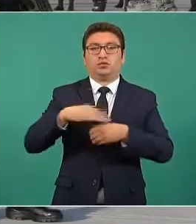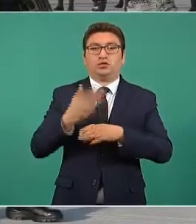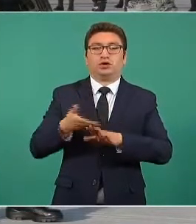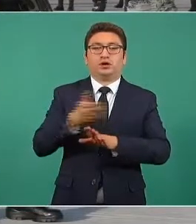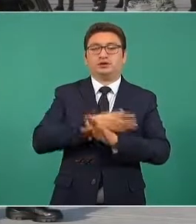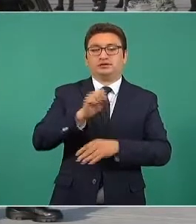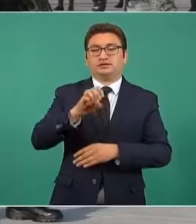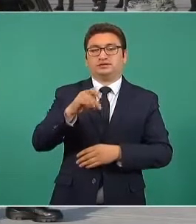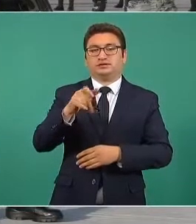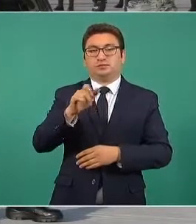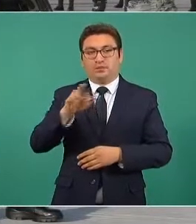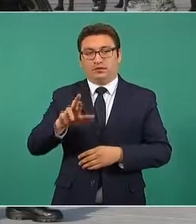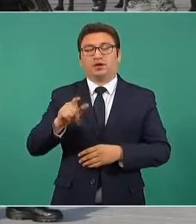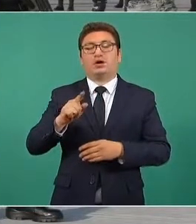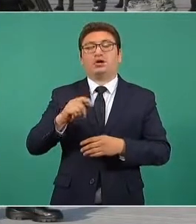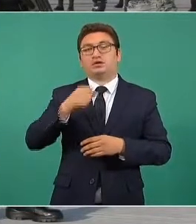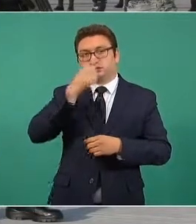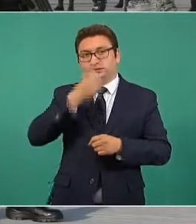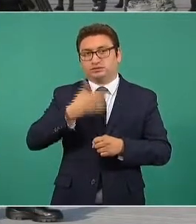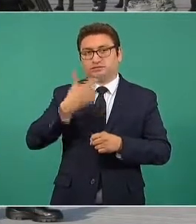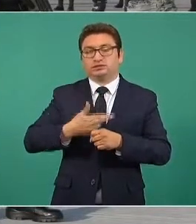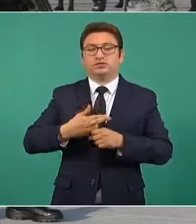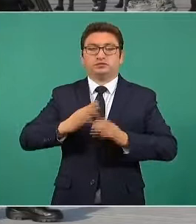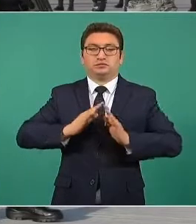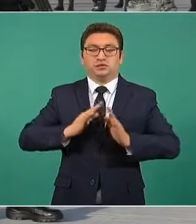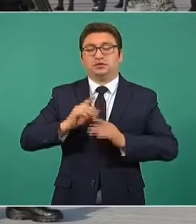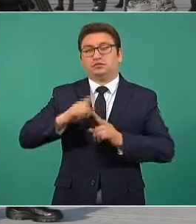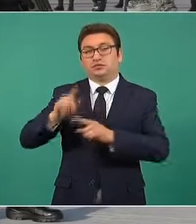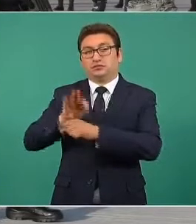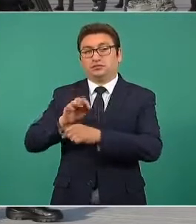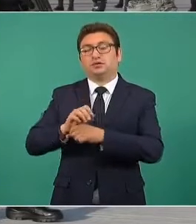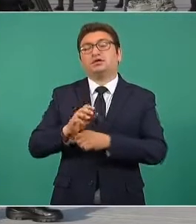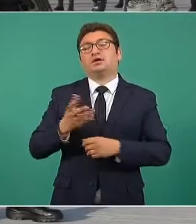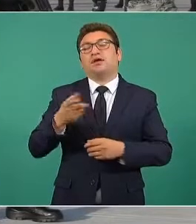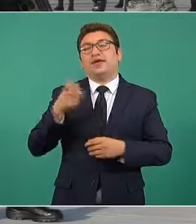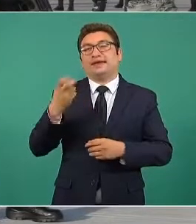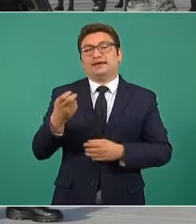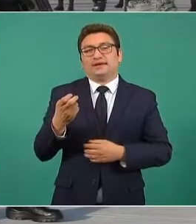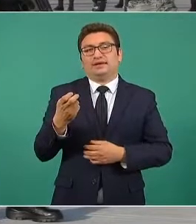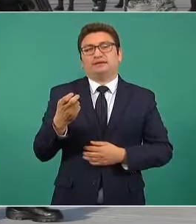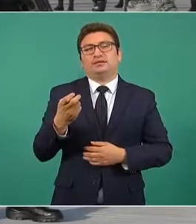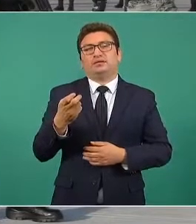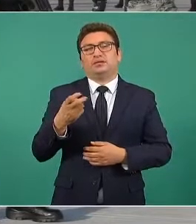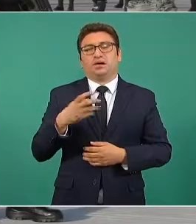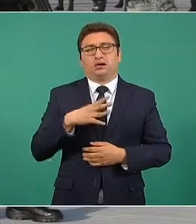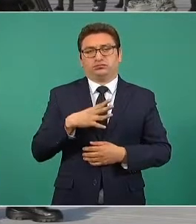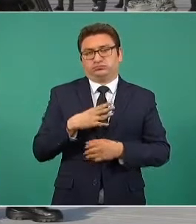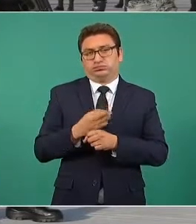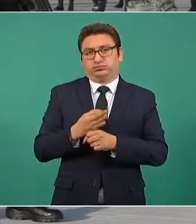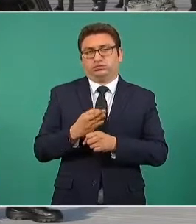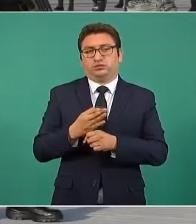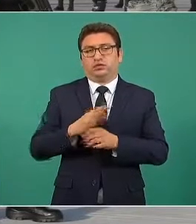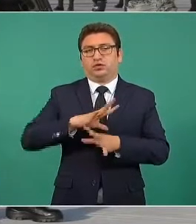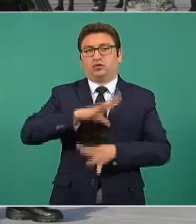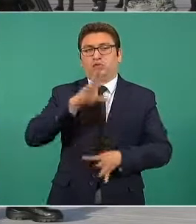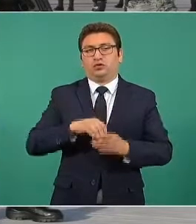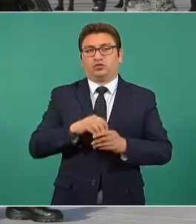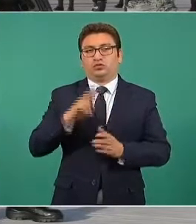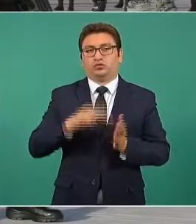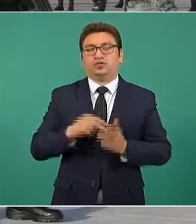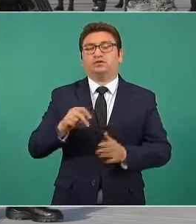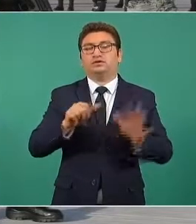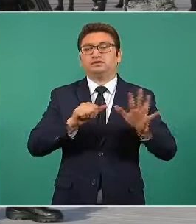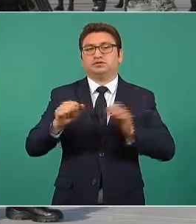de SEMAR o de la Secretaría de la Defensa. Entonces, actualmente tenemos un total de 2 mil